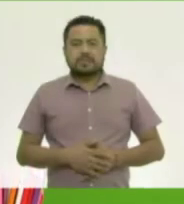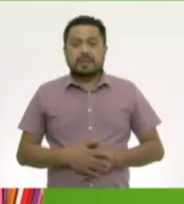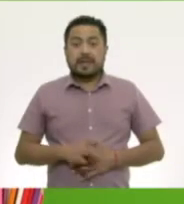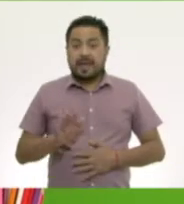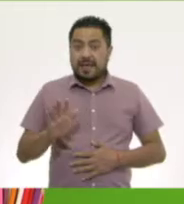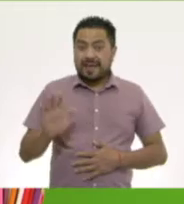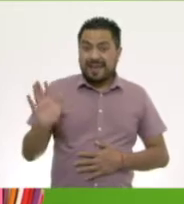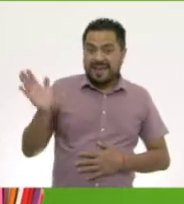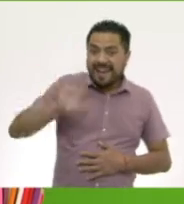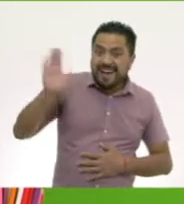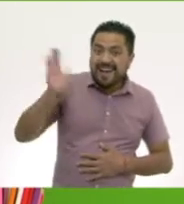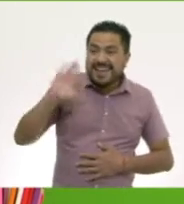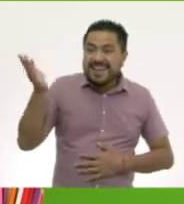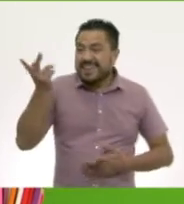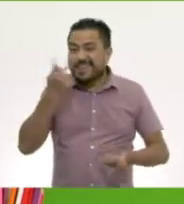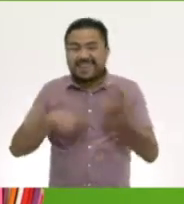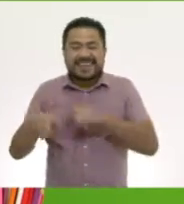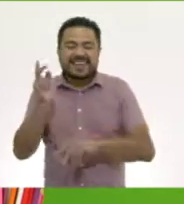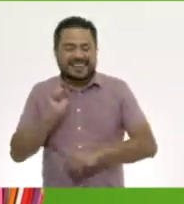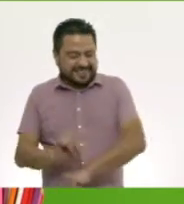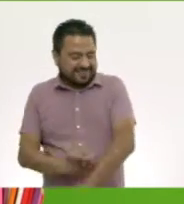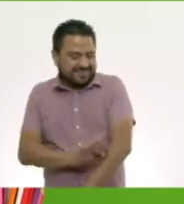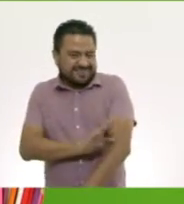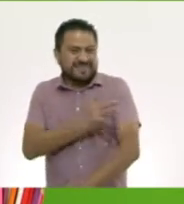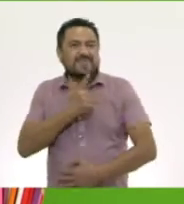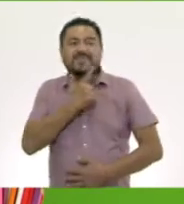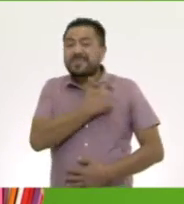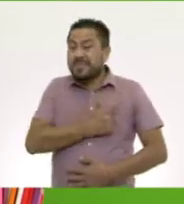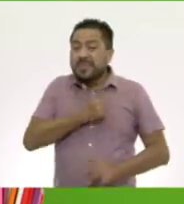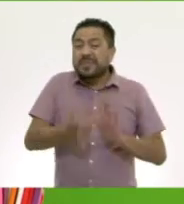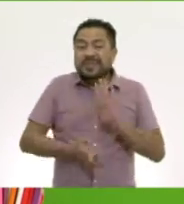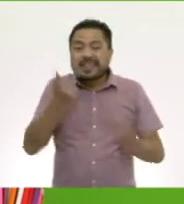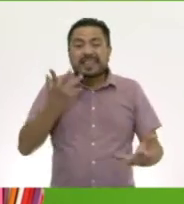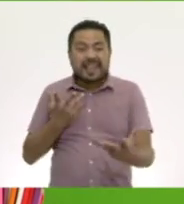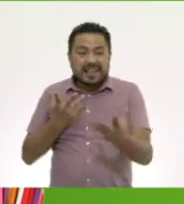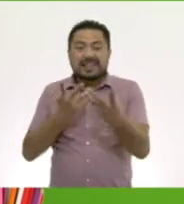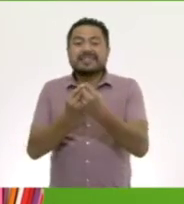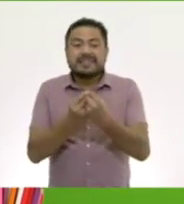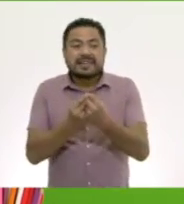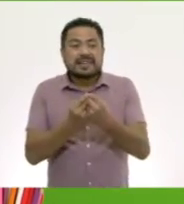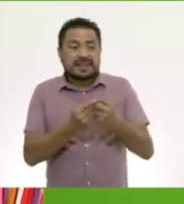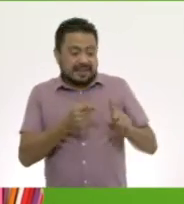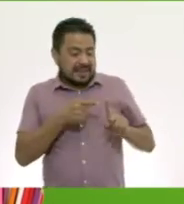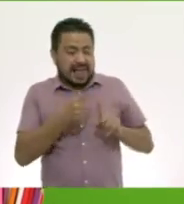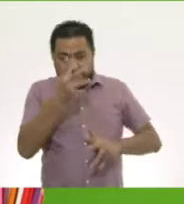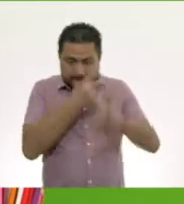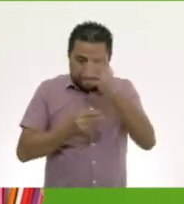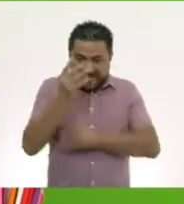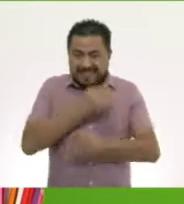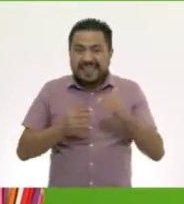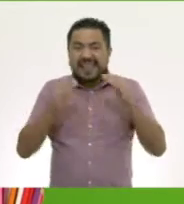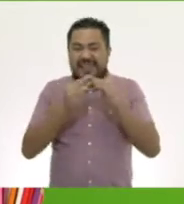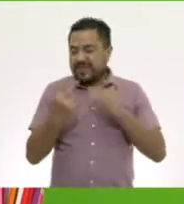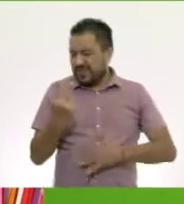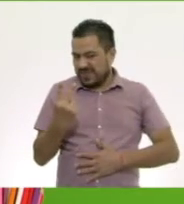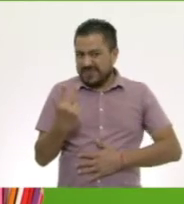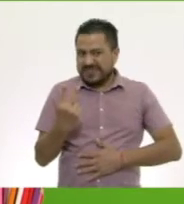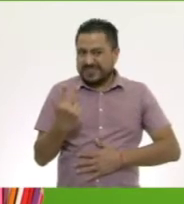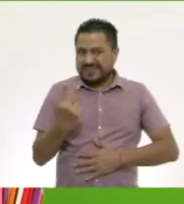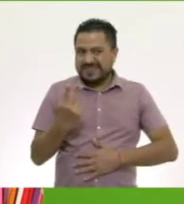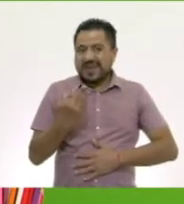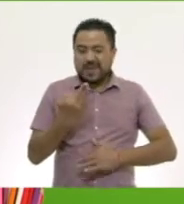¡Ey! ¡Ya llegaron! ¡Qué emoción! ¡Qué gusto que están una vez más con nosotros aquí en Aprende en Casa 2!